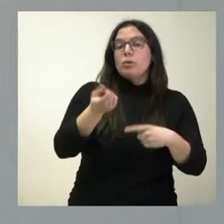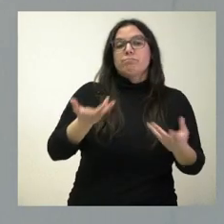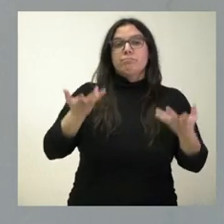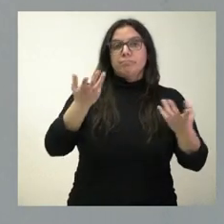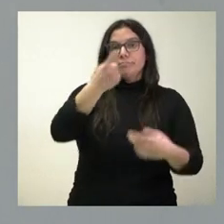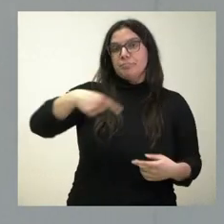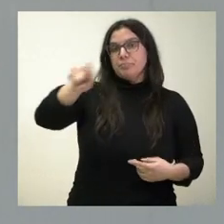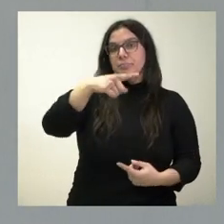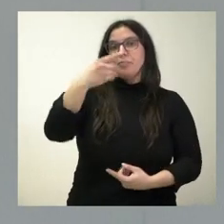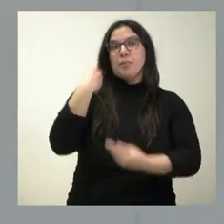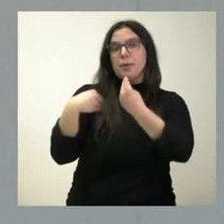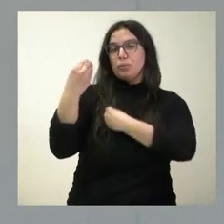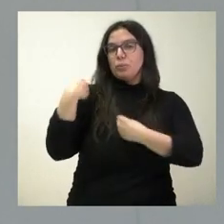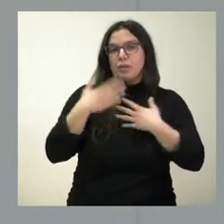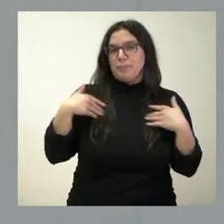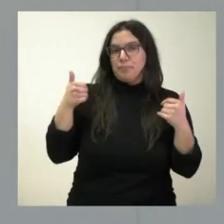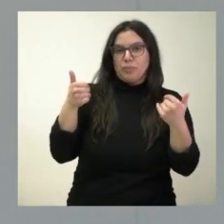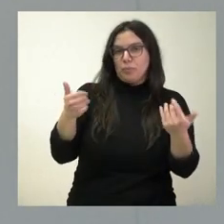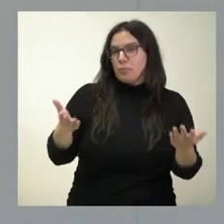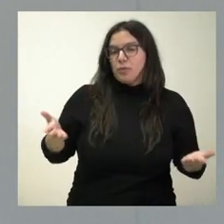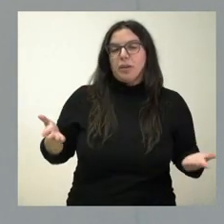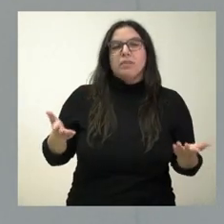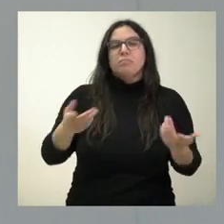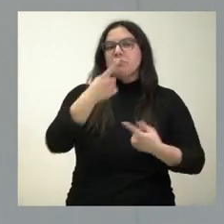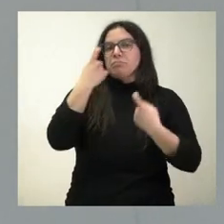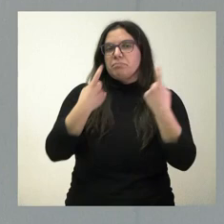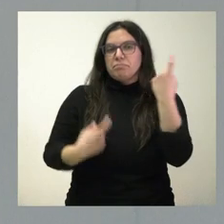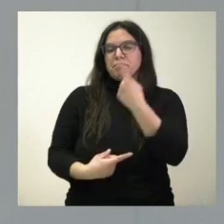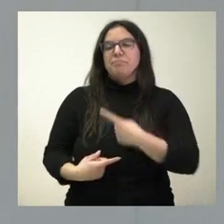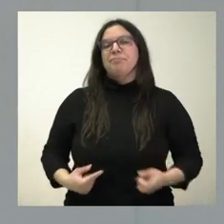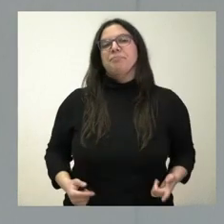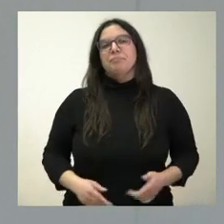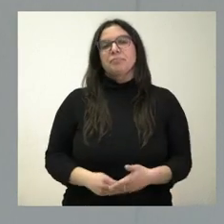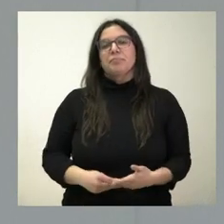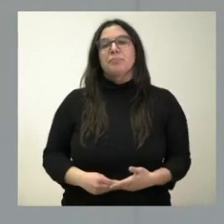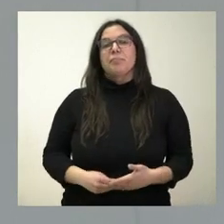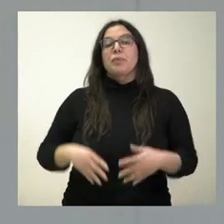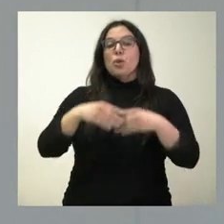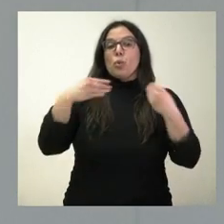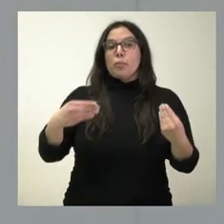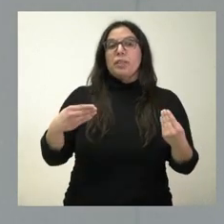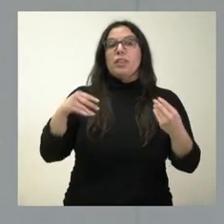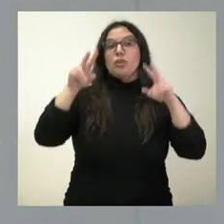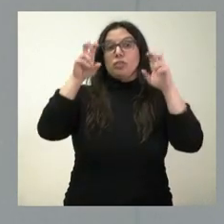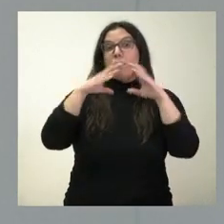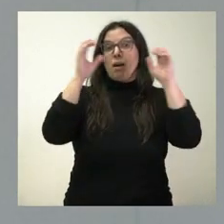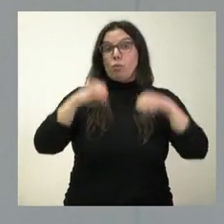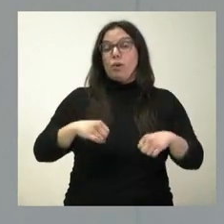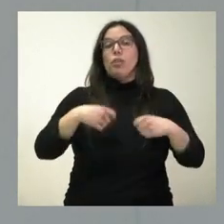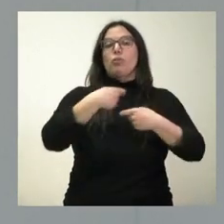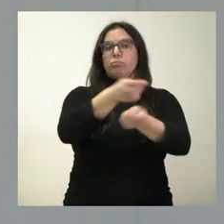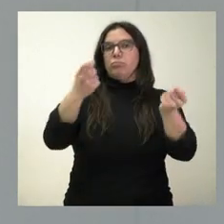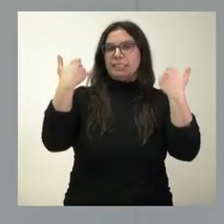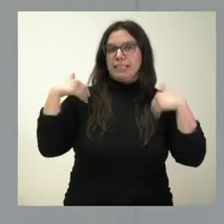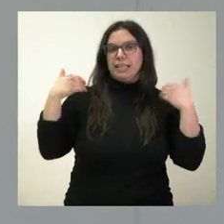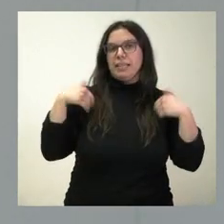que estime no fortuno preguntar. Tienen ustedes la documentación relativa a los acuerdos del Consejo para